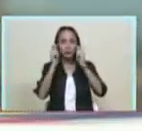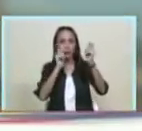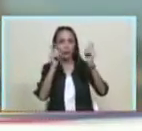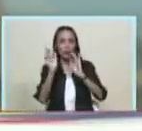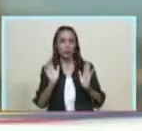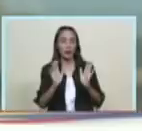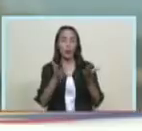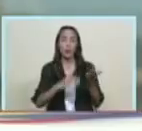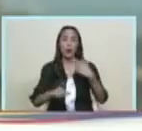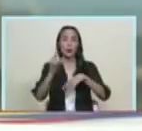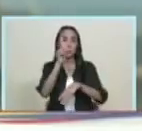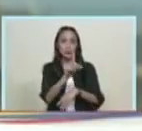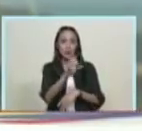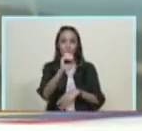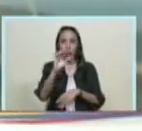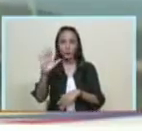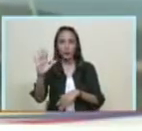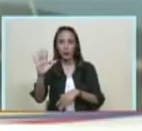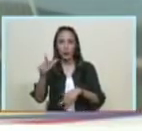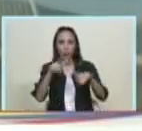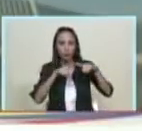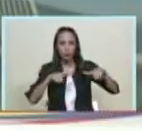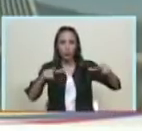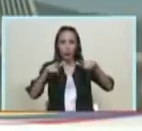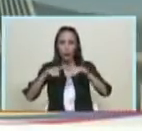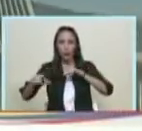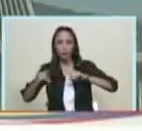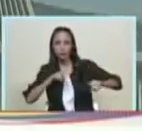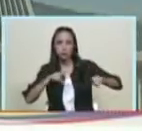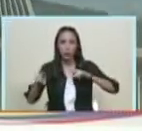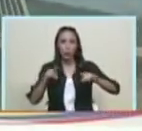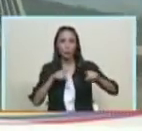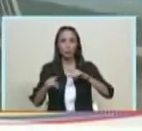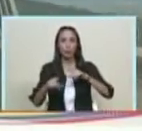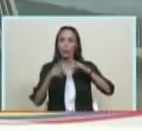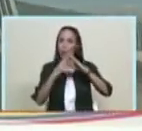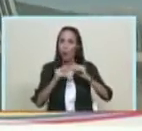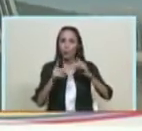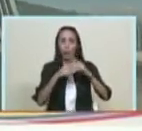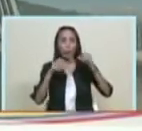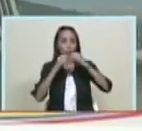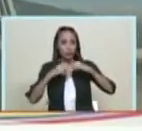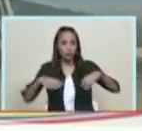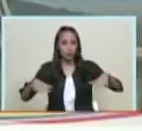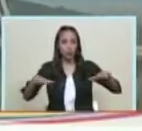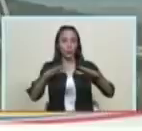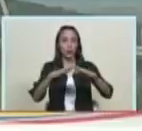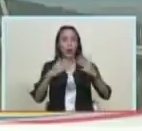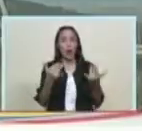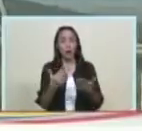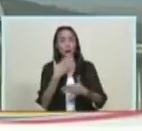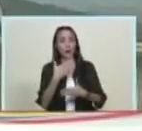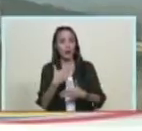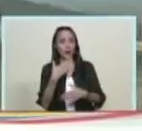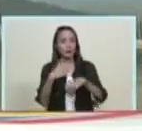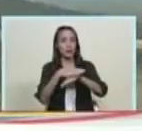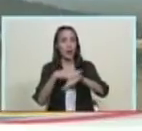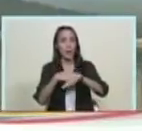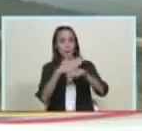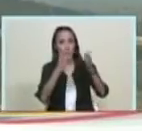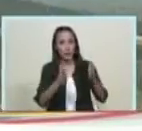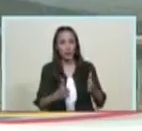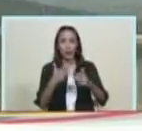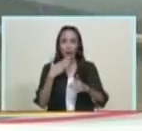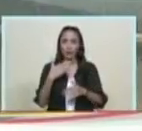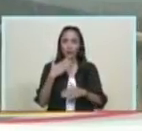105 puestos de control de verdad señor ministro agradecido estamos todos los bolivarenses todo